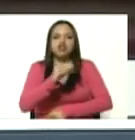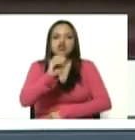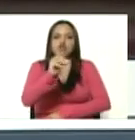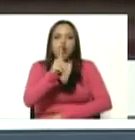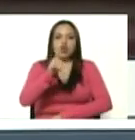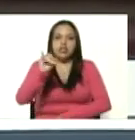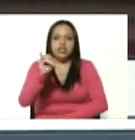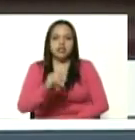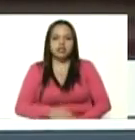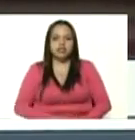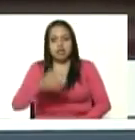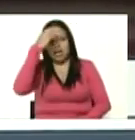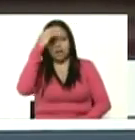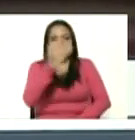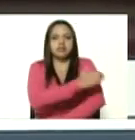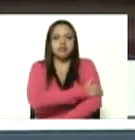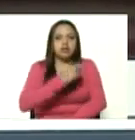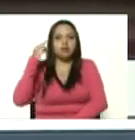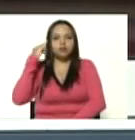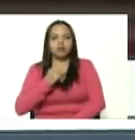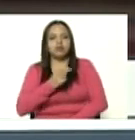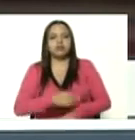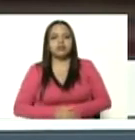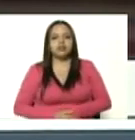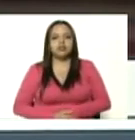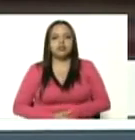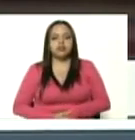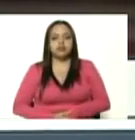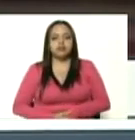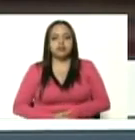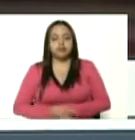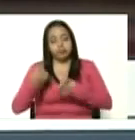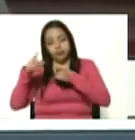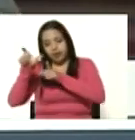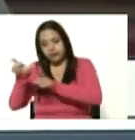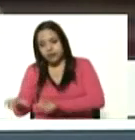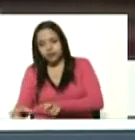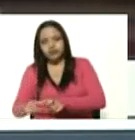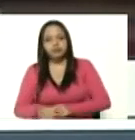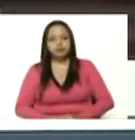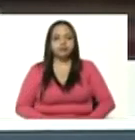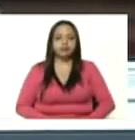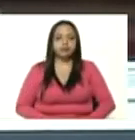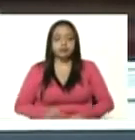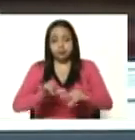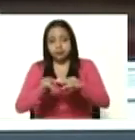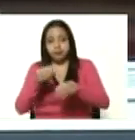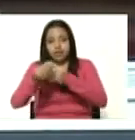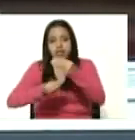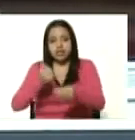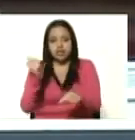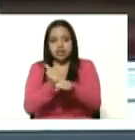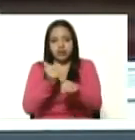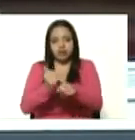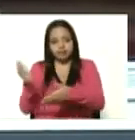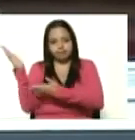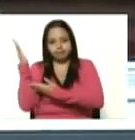la milicia Bolívar y el ingeniero Arquídemes Hidalgo vamos a ver esta experiencia en Alcasa